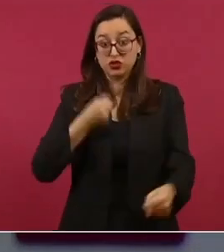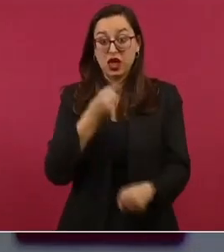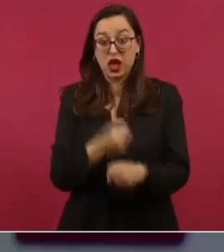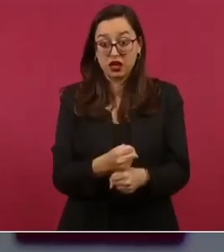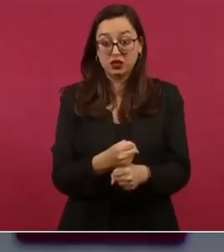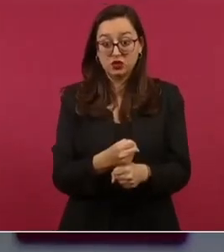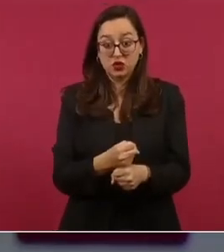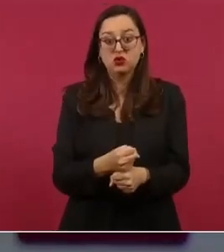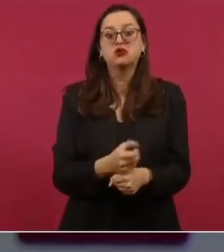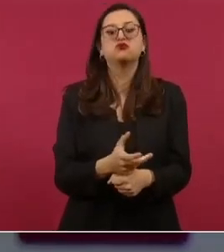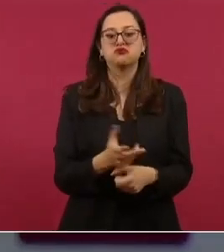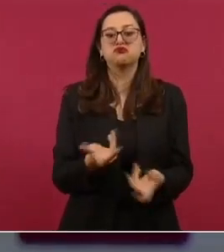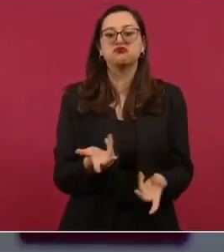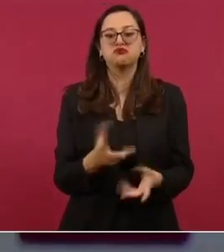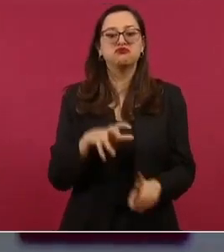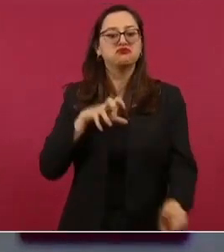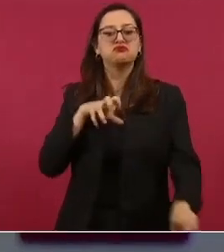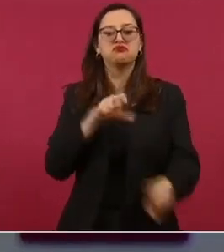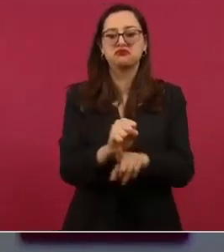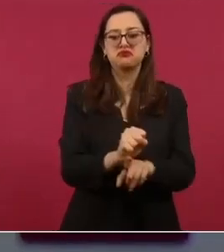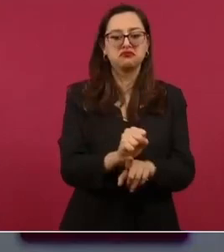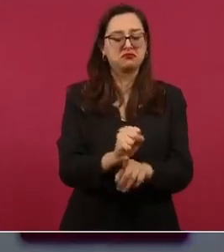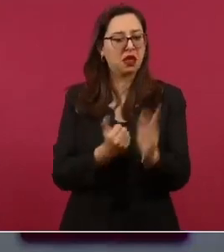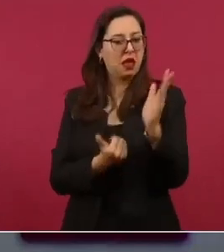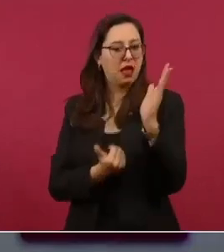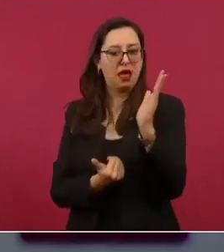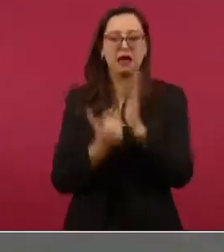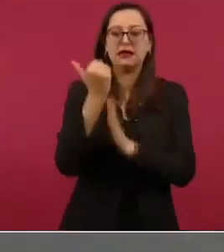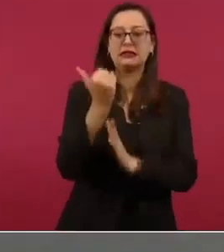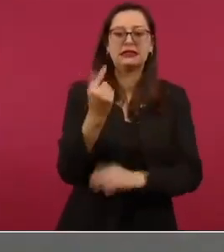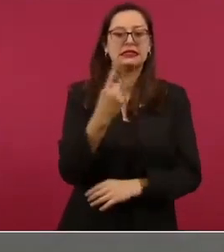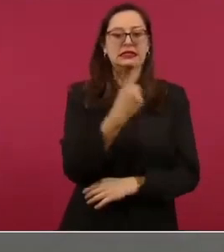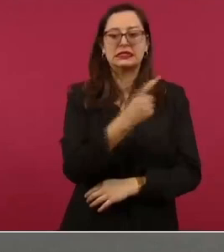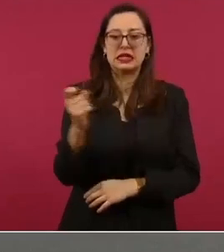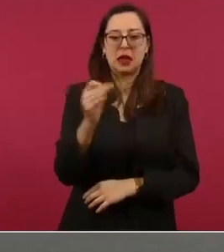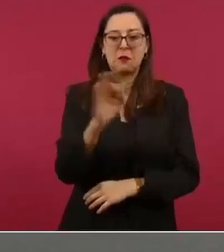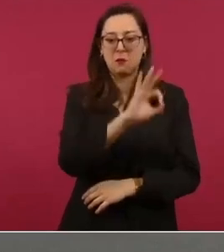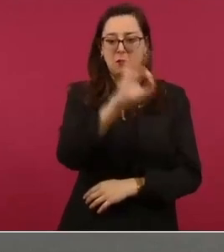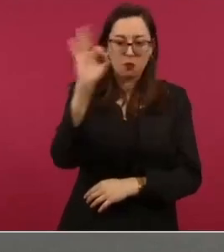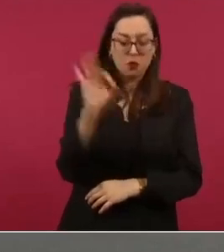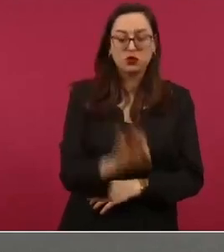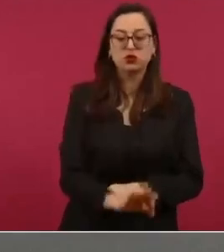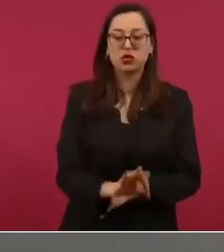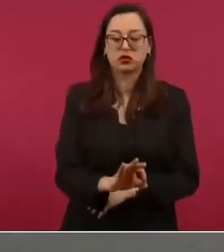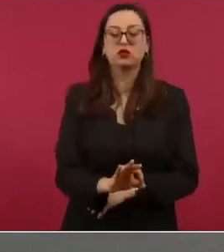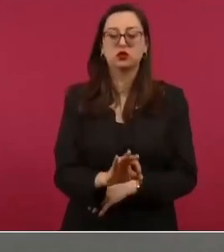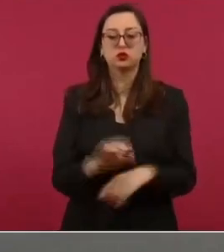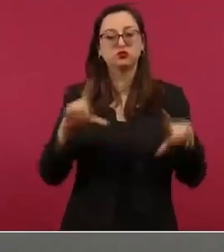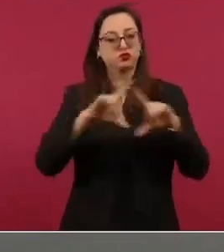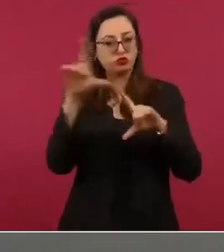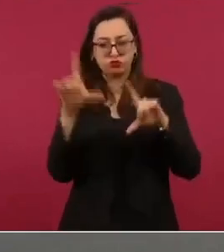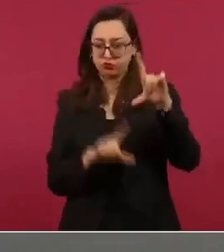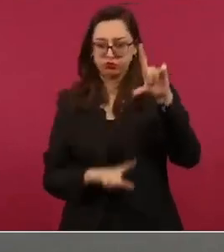incremento del 100% en términos reales en todo el territorio nacional